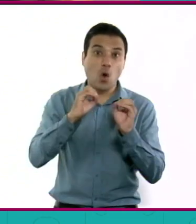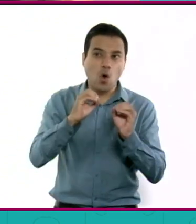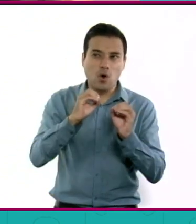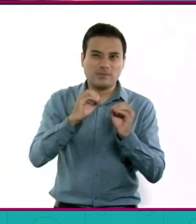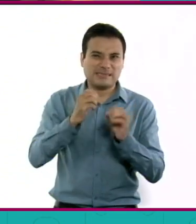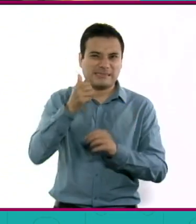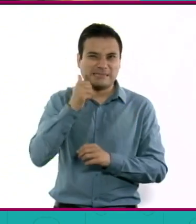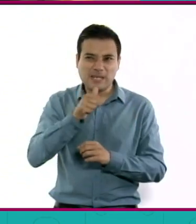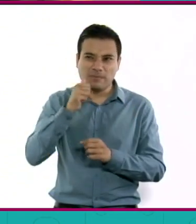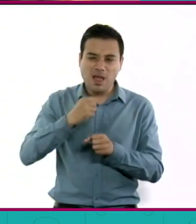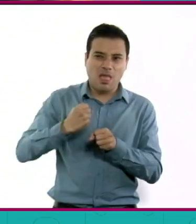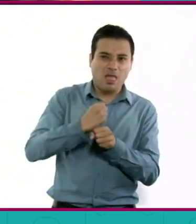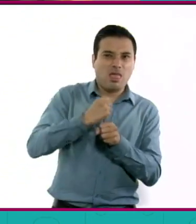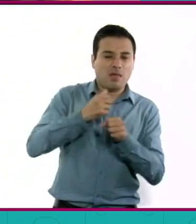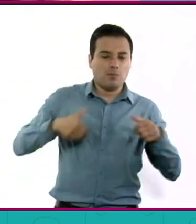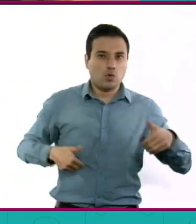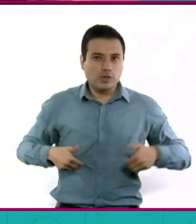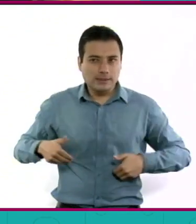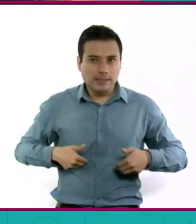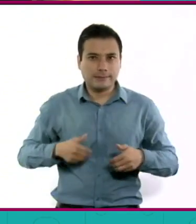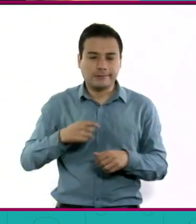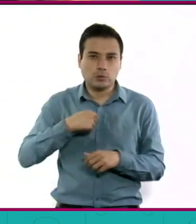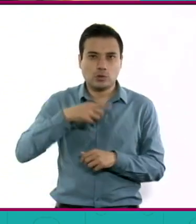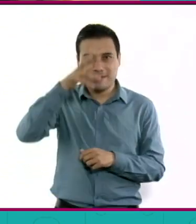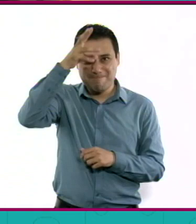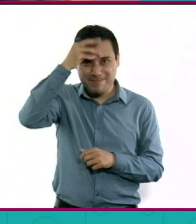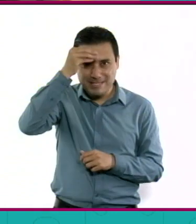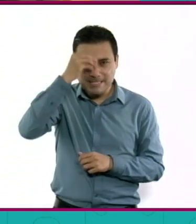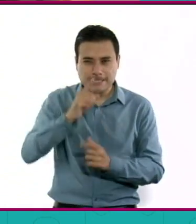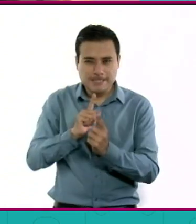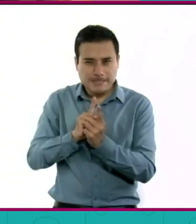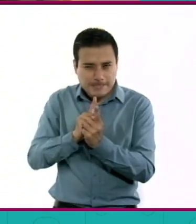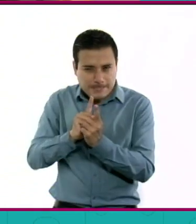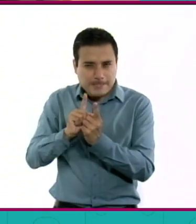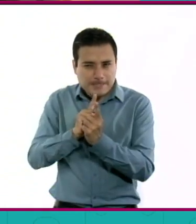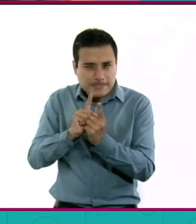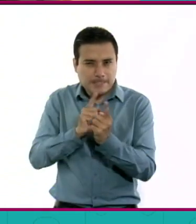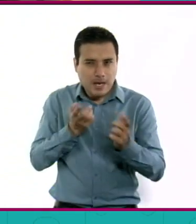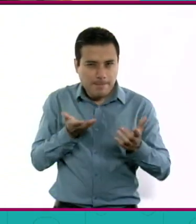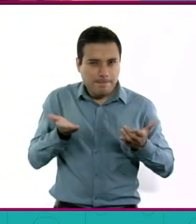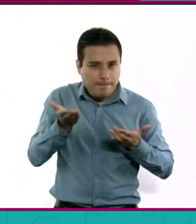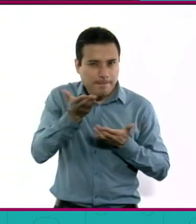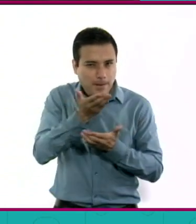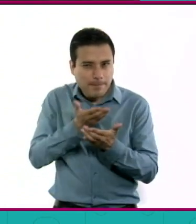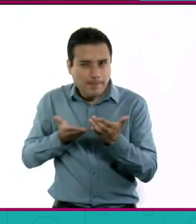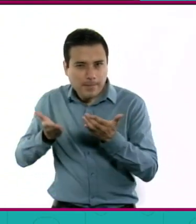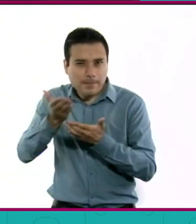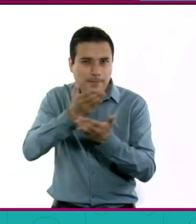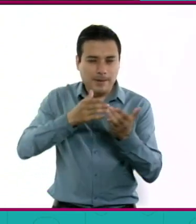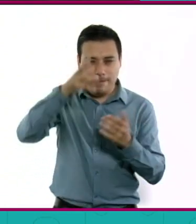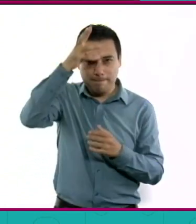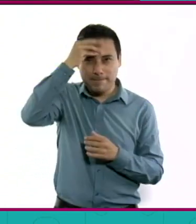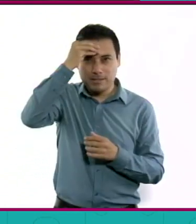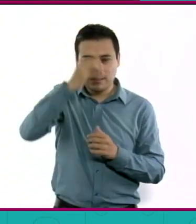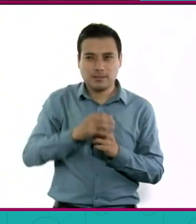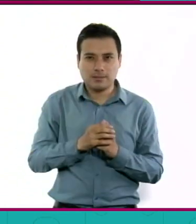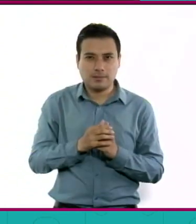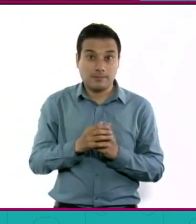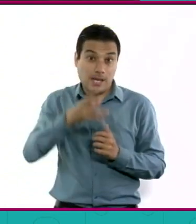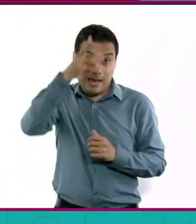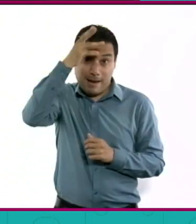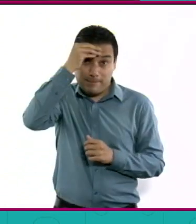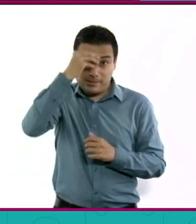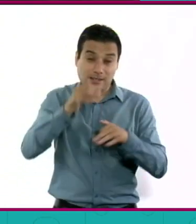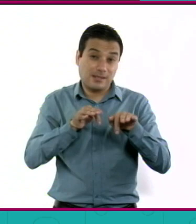aprende uno a convivir, a relacionarse, a tener una red social, a poder trabajar en equipo.